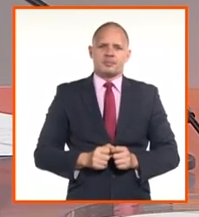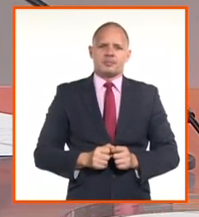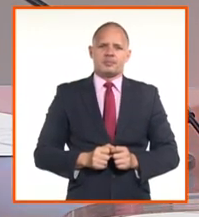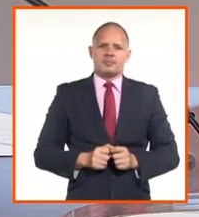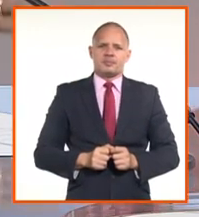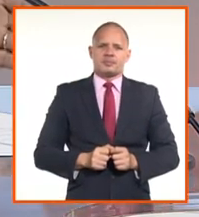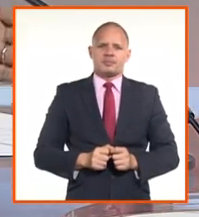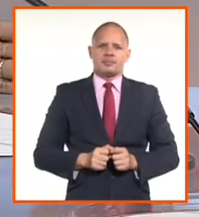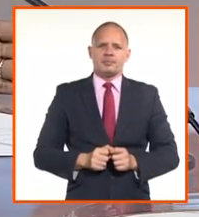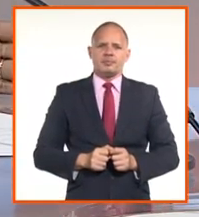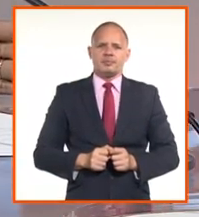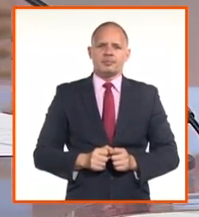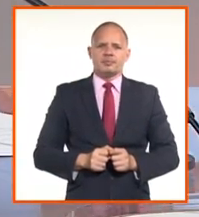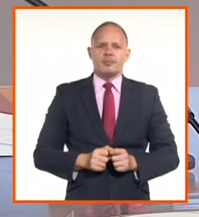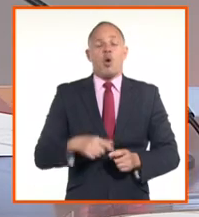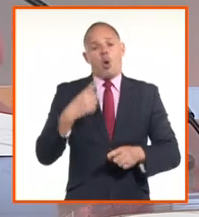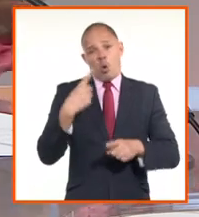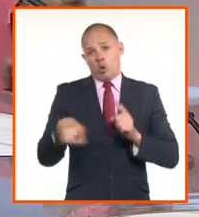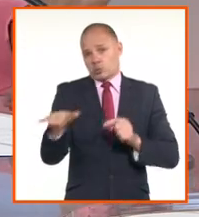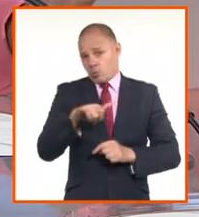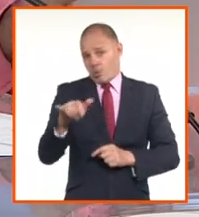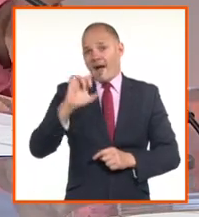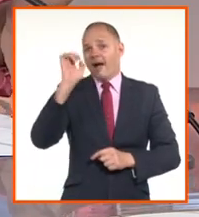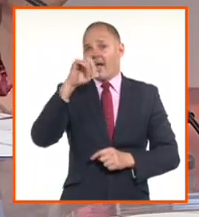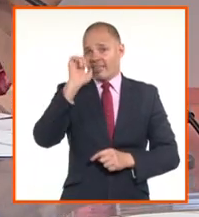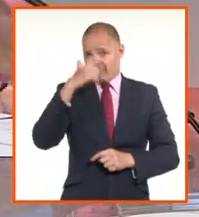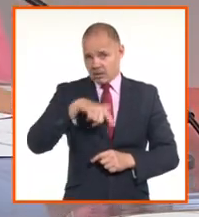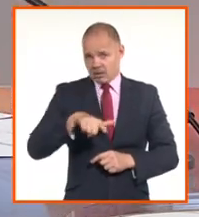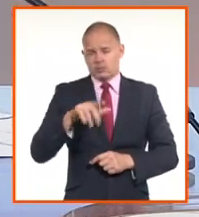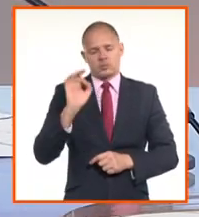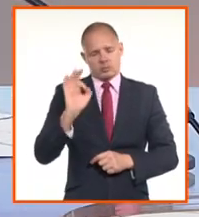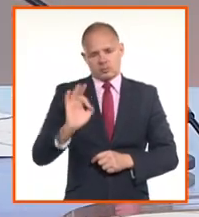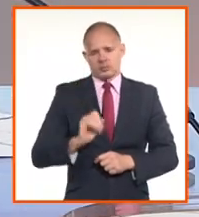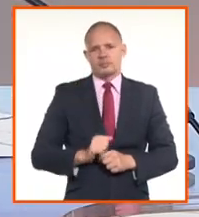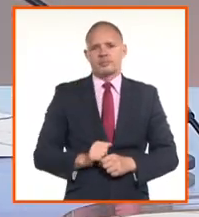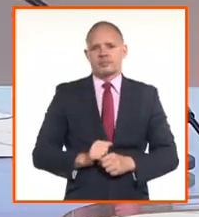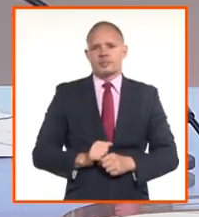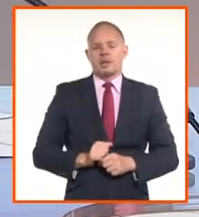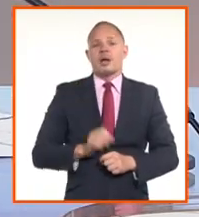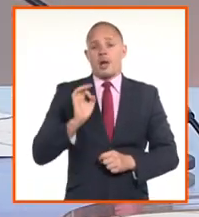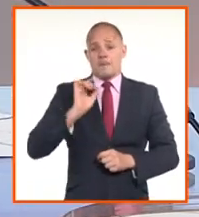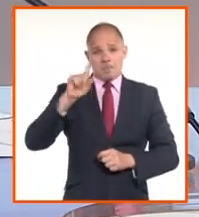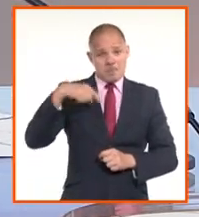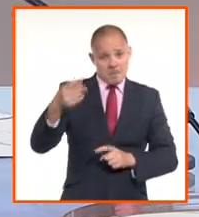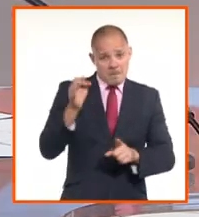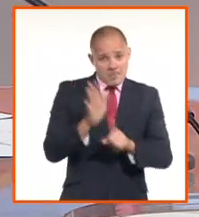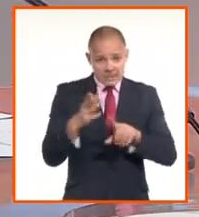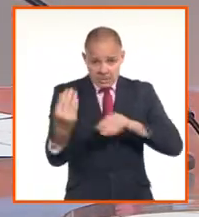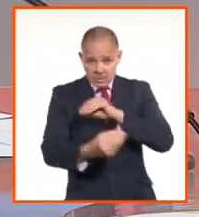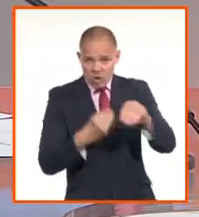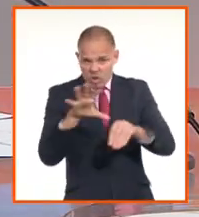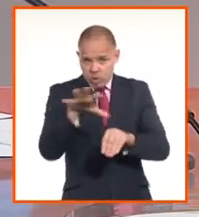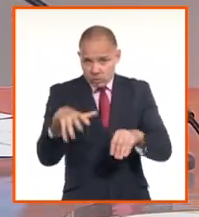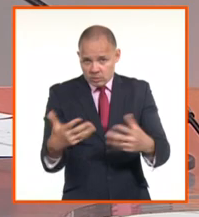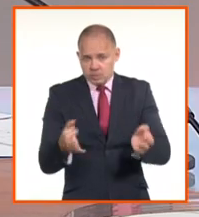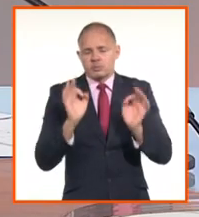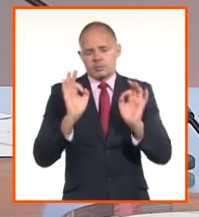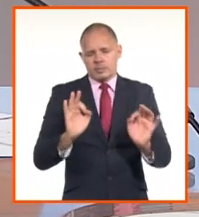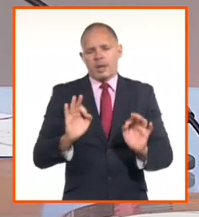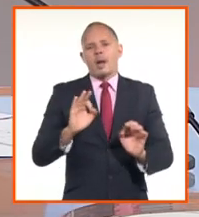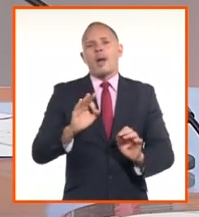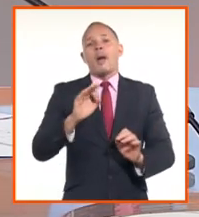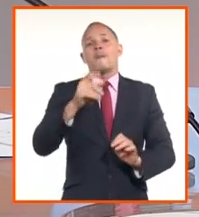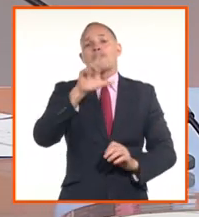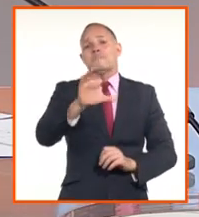y, por supuesto, Cadeca. Son los que van a empezar a hacer este tipo de actividad. Ahora vamos a hablar